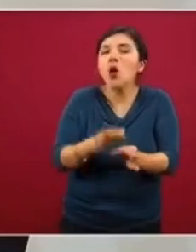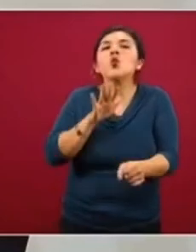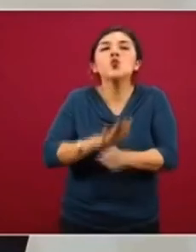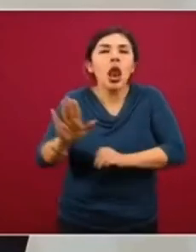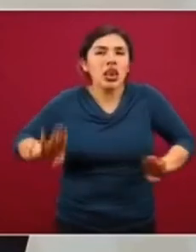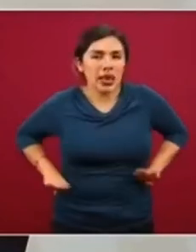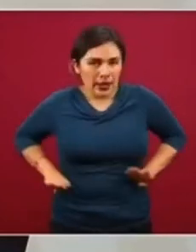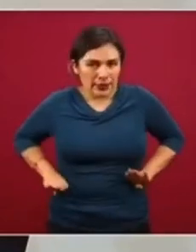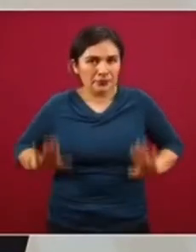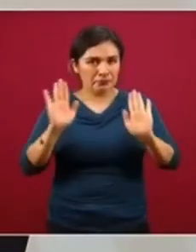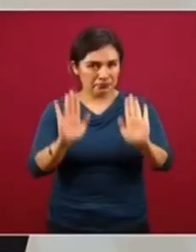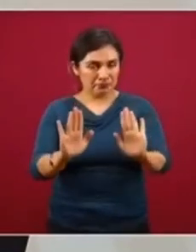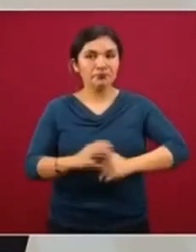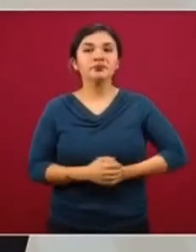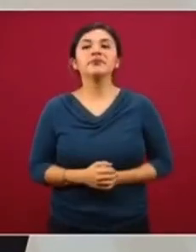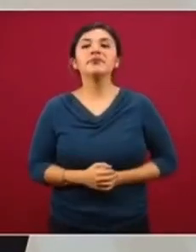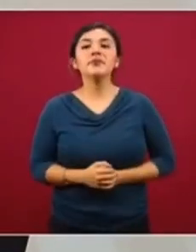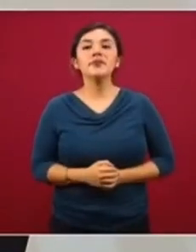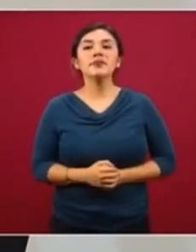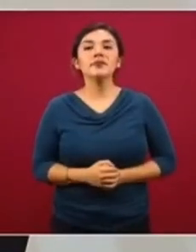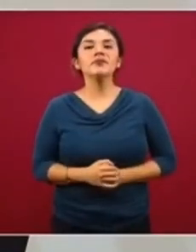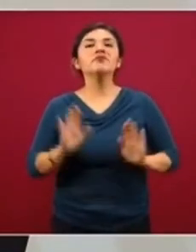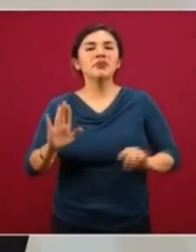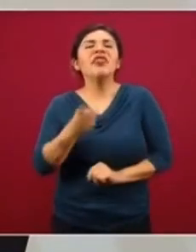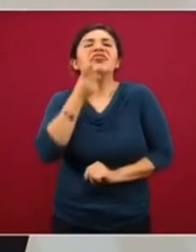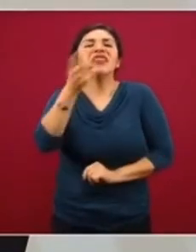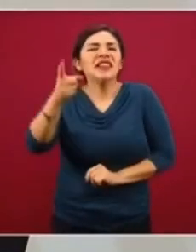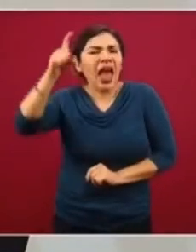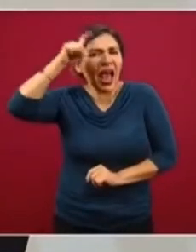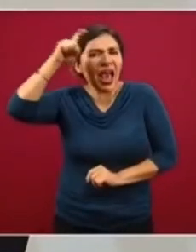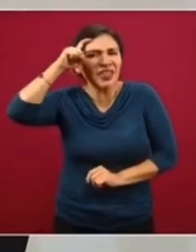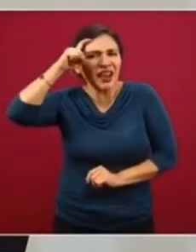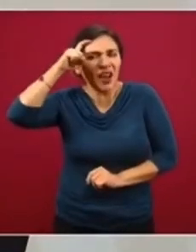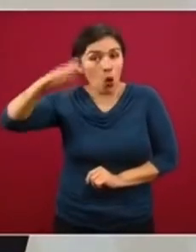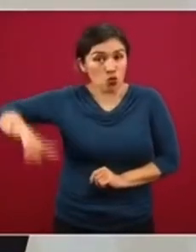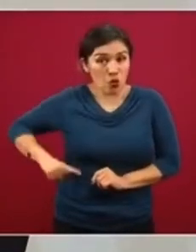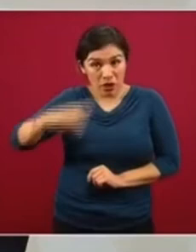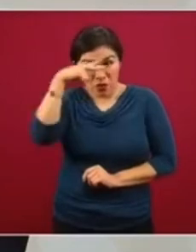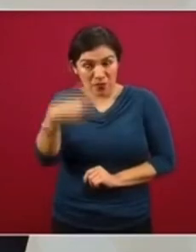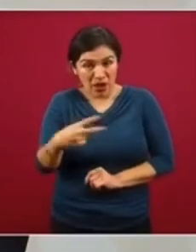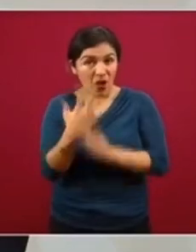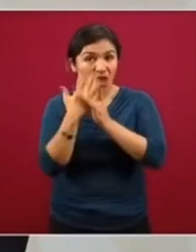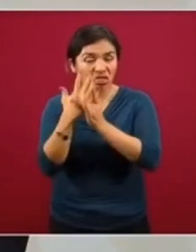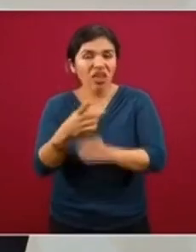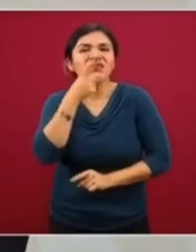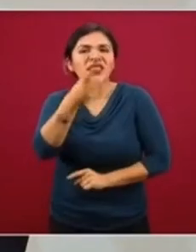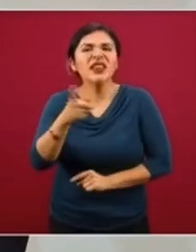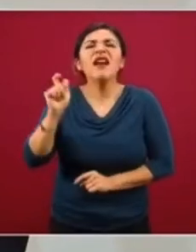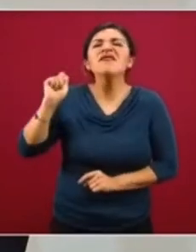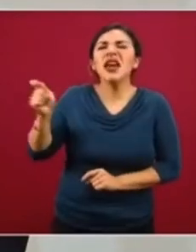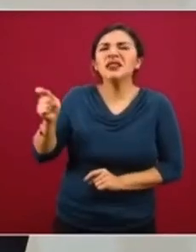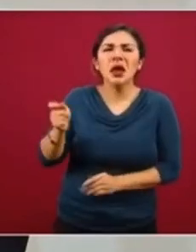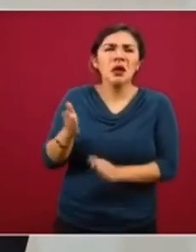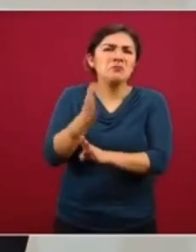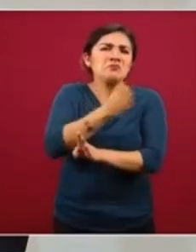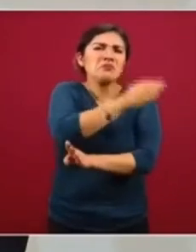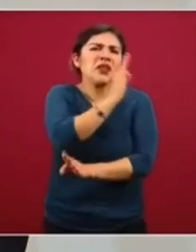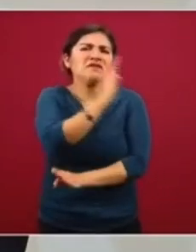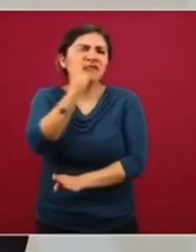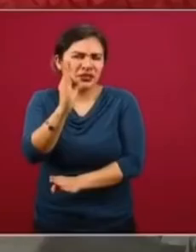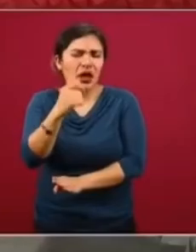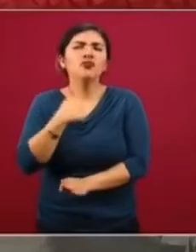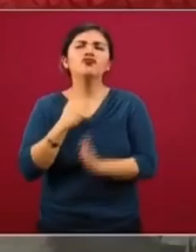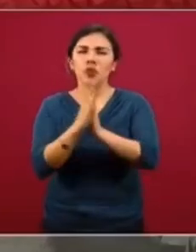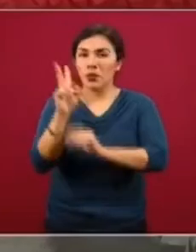Pero vamos a ver qué dijo López-Gatell, qué dijo el gobierno de México al respecto a lo largo de varias fechas.